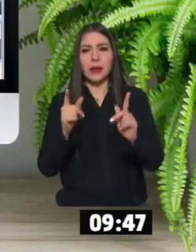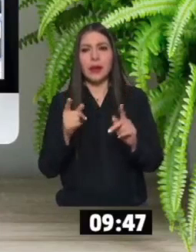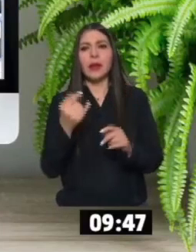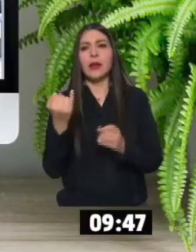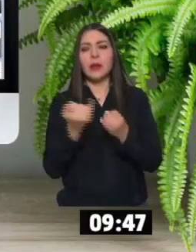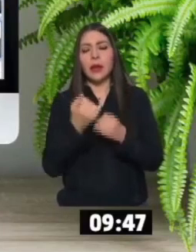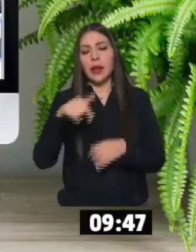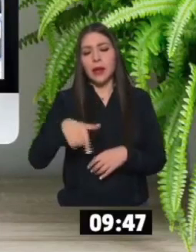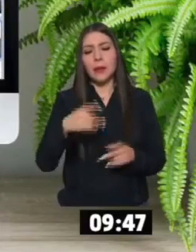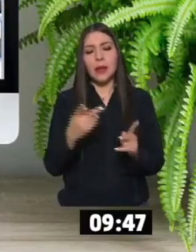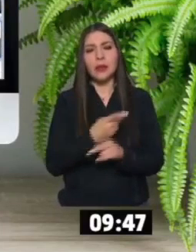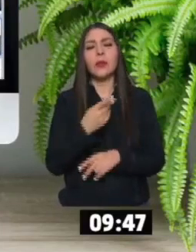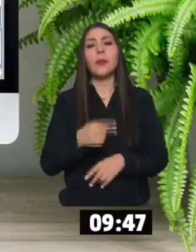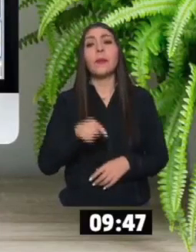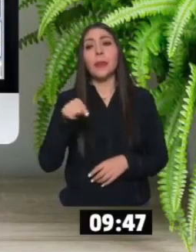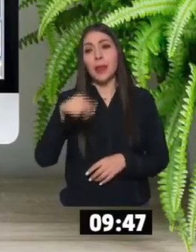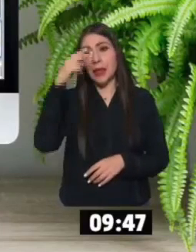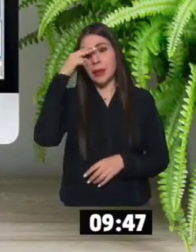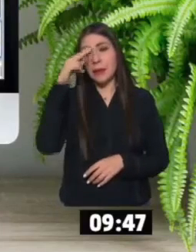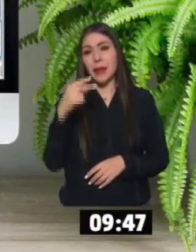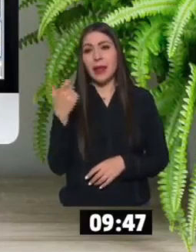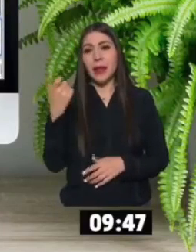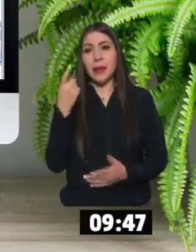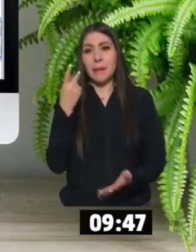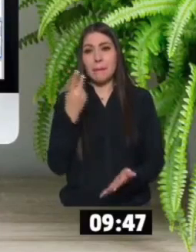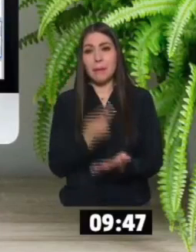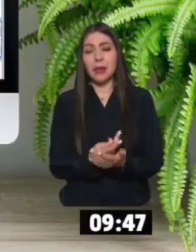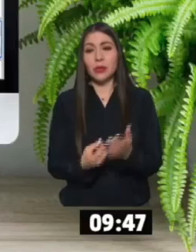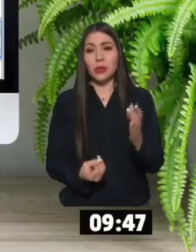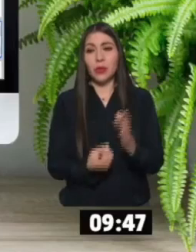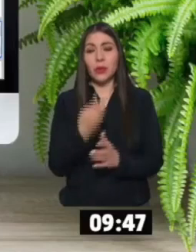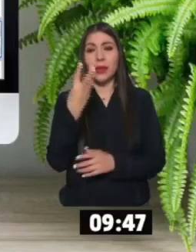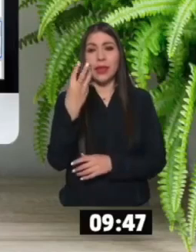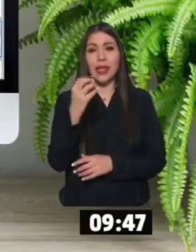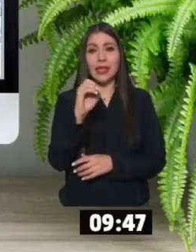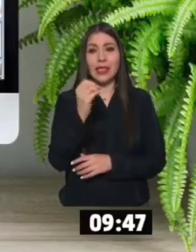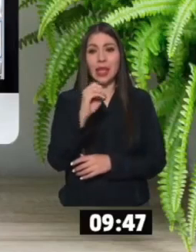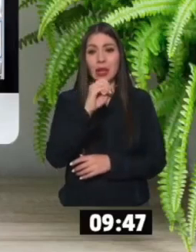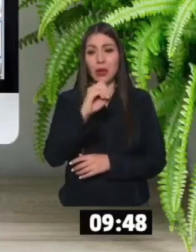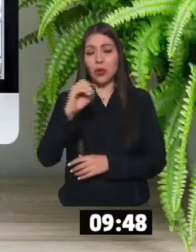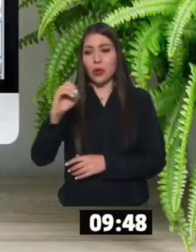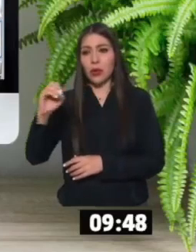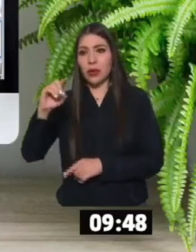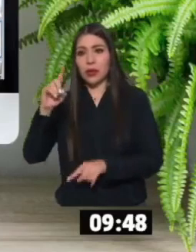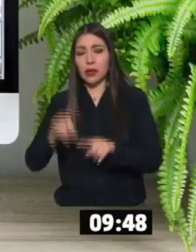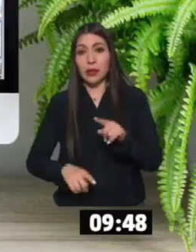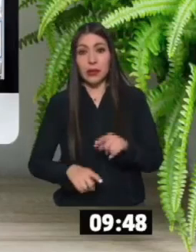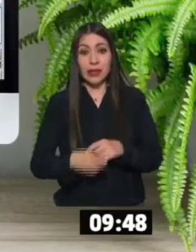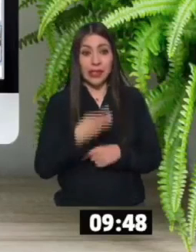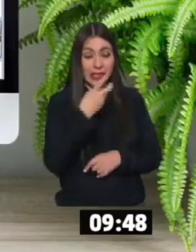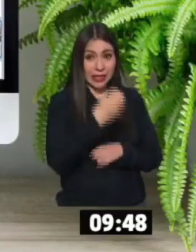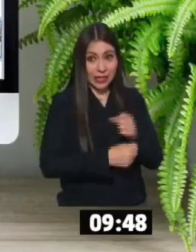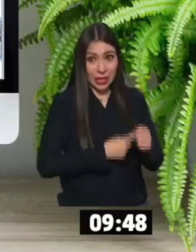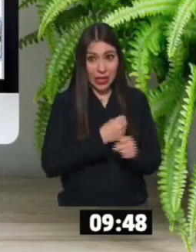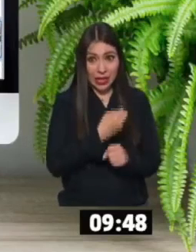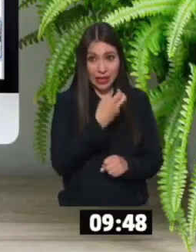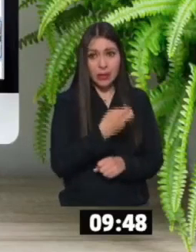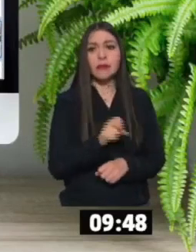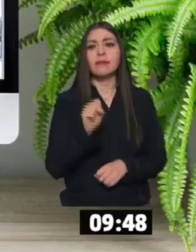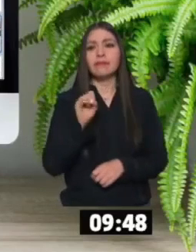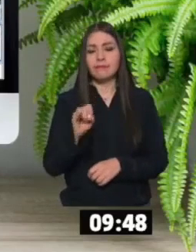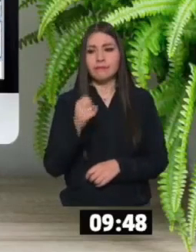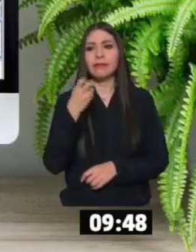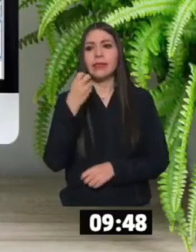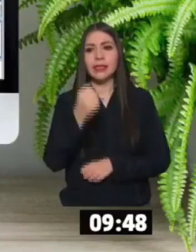En México, los nuevos pesos le quitaron tres ceros a... Ah, ¿a poco ese año fue? En el 93. Ese año, en el 93.